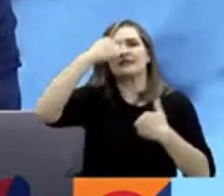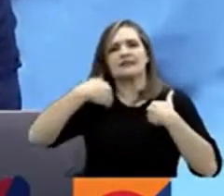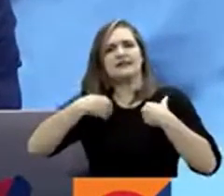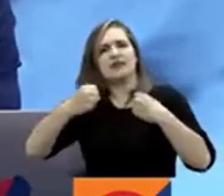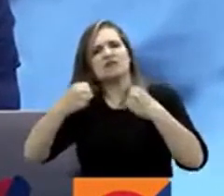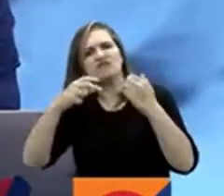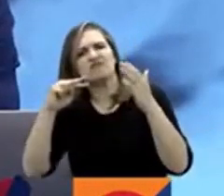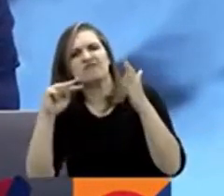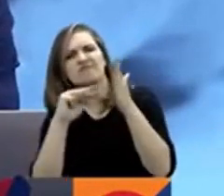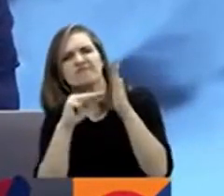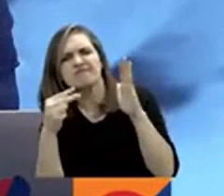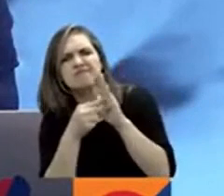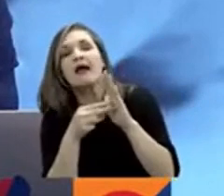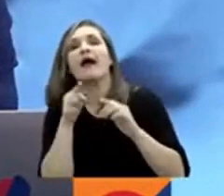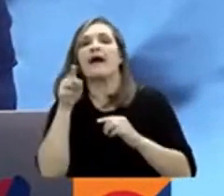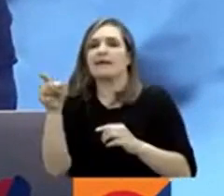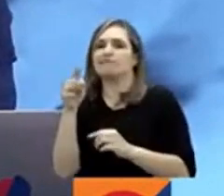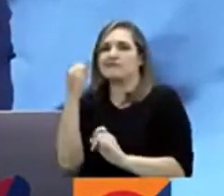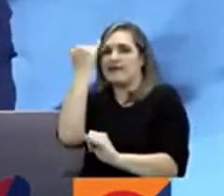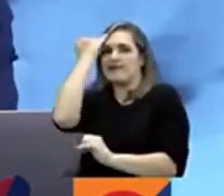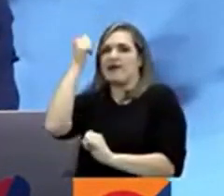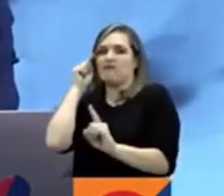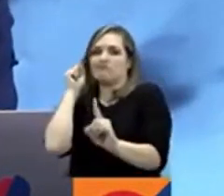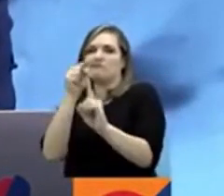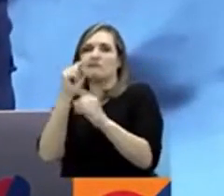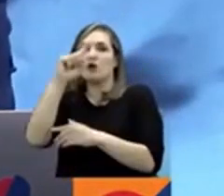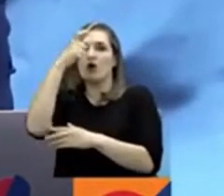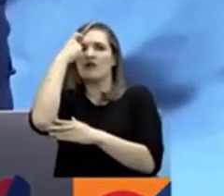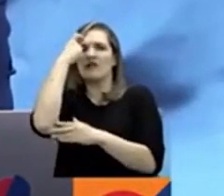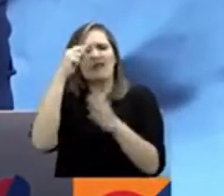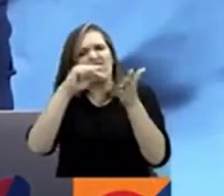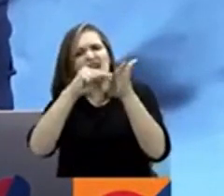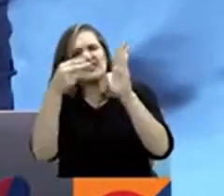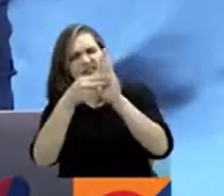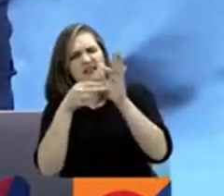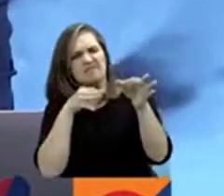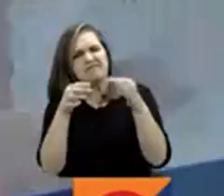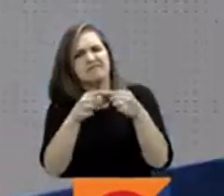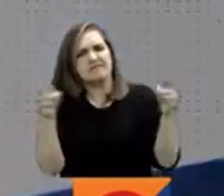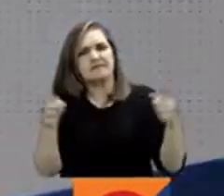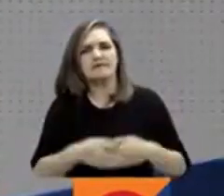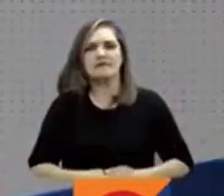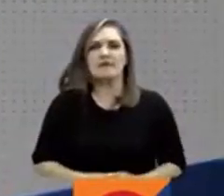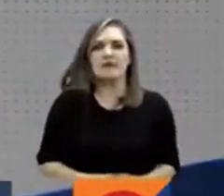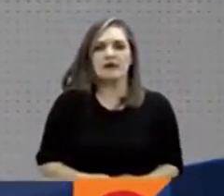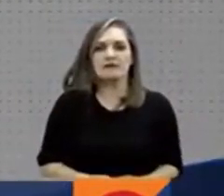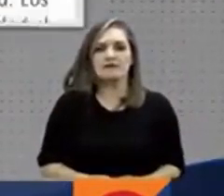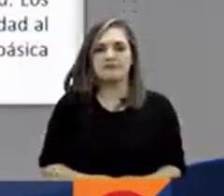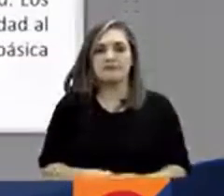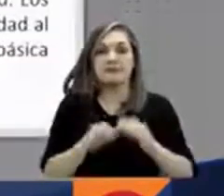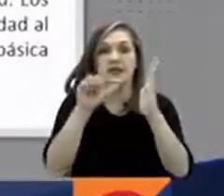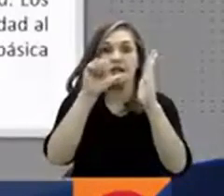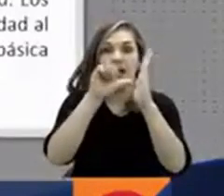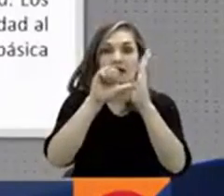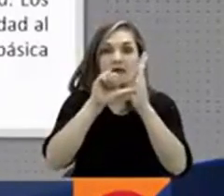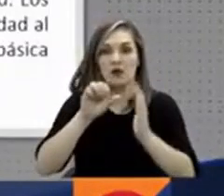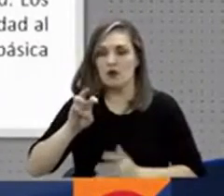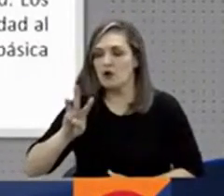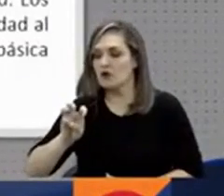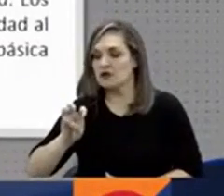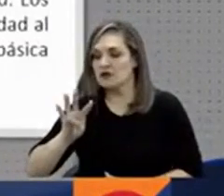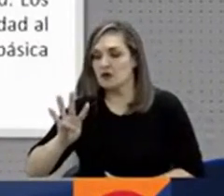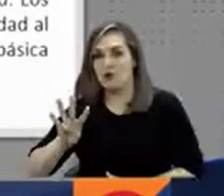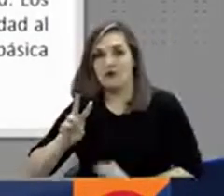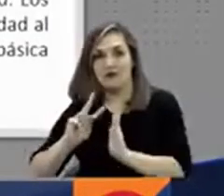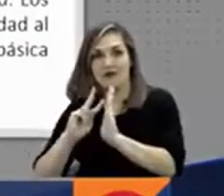es una de las apuestas del gobierno en esta reforma. Y aquí les contamos en qué consiste. El artículo 84 de la reforma a la